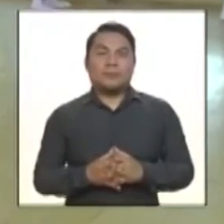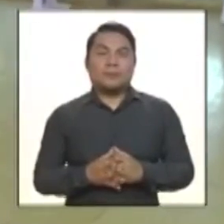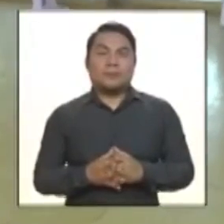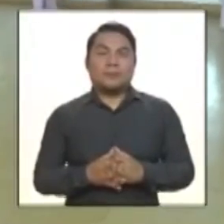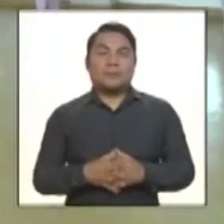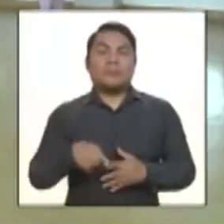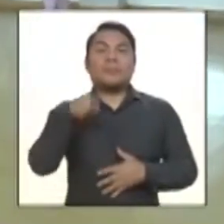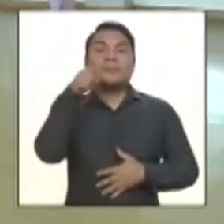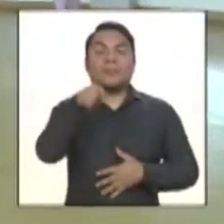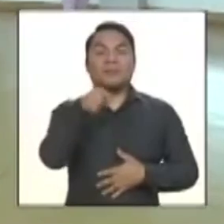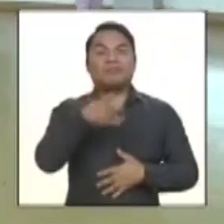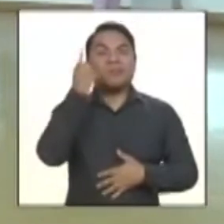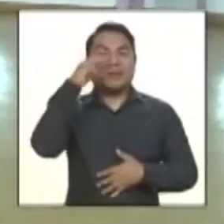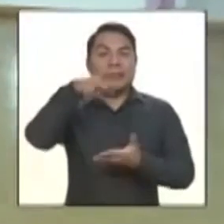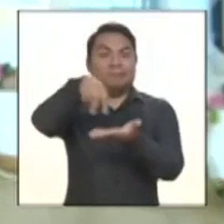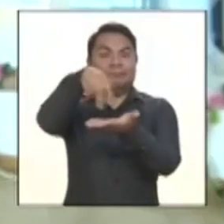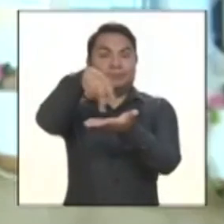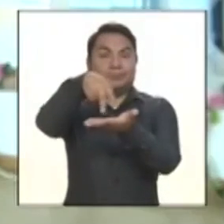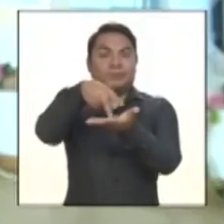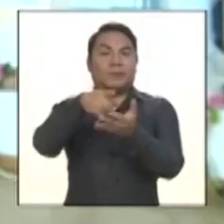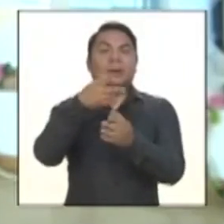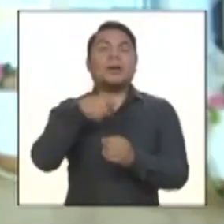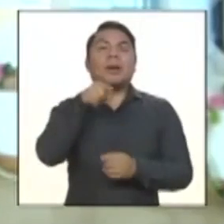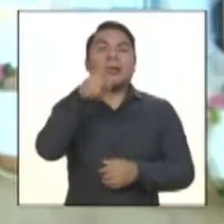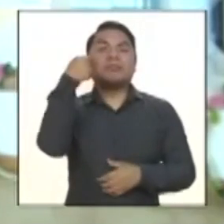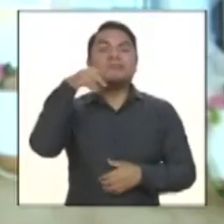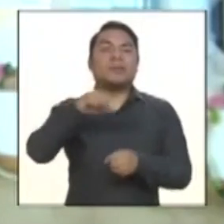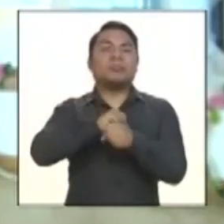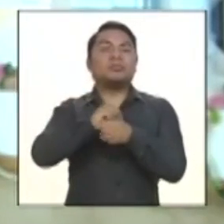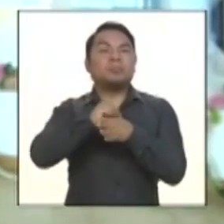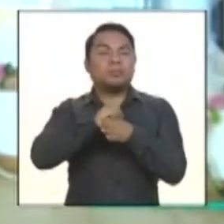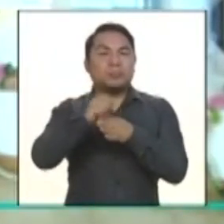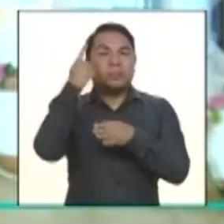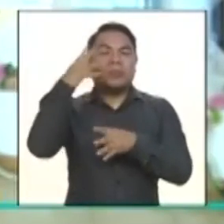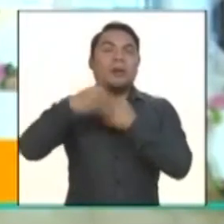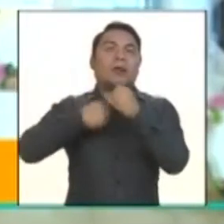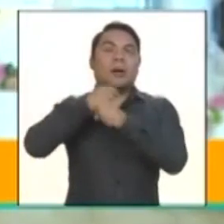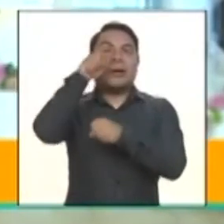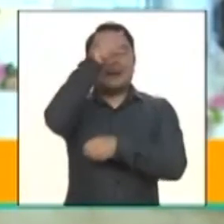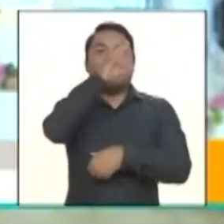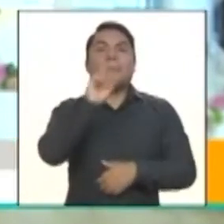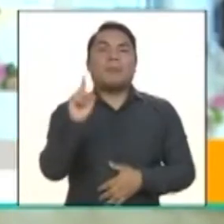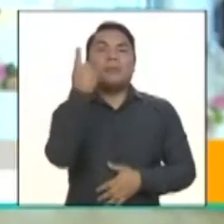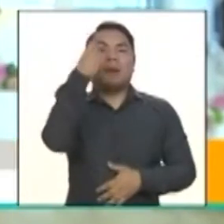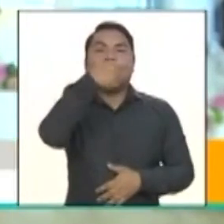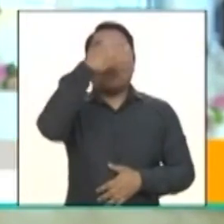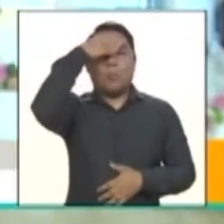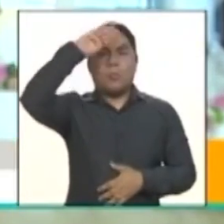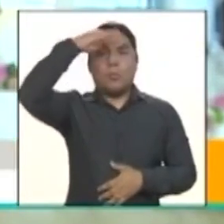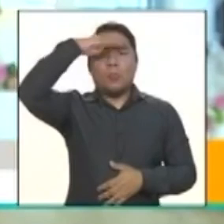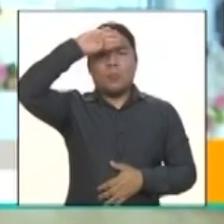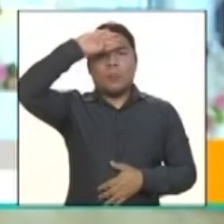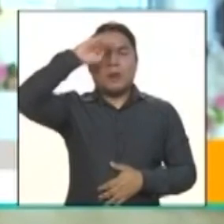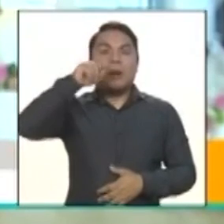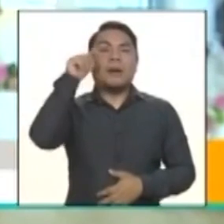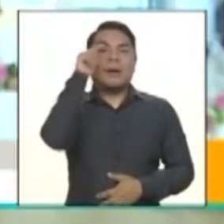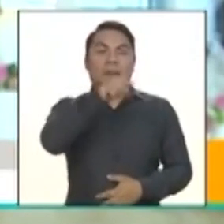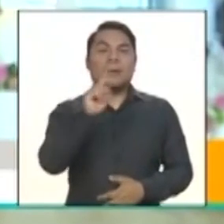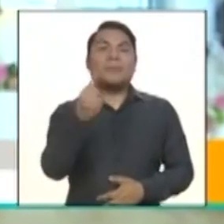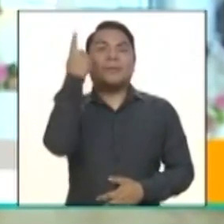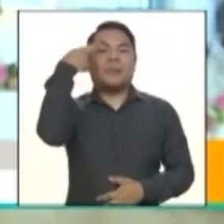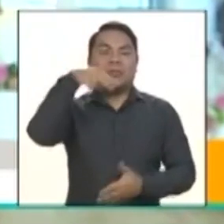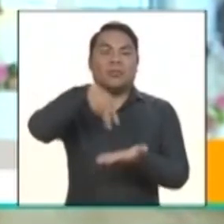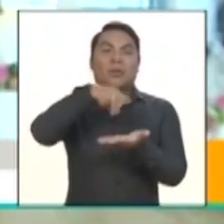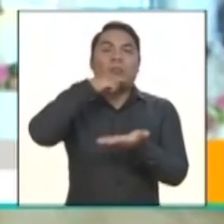El psicobalete es una disciplina que se practica hace más de 43 años en Cuba. Se inició con el aporte de la bailarina